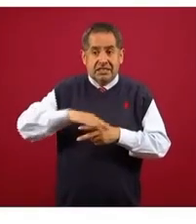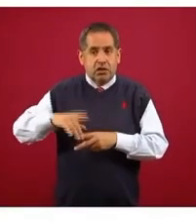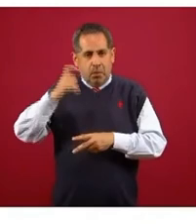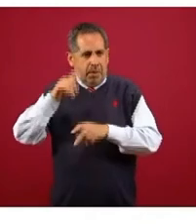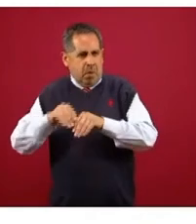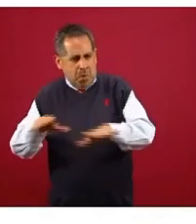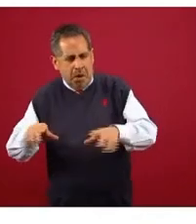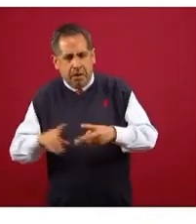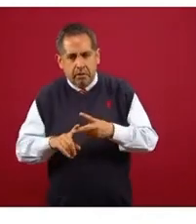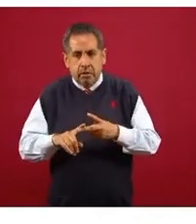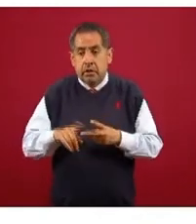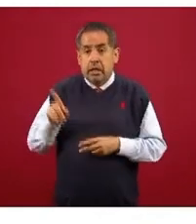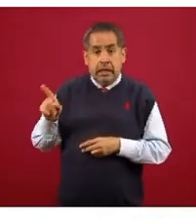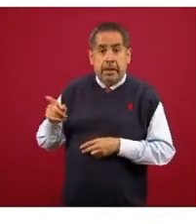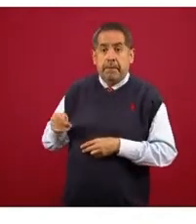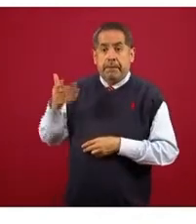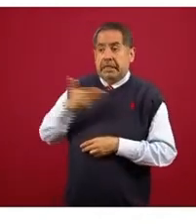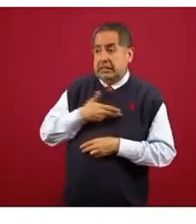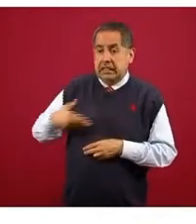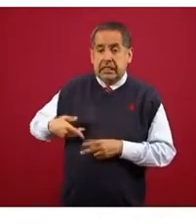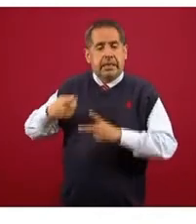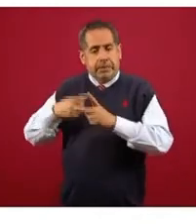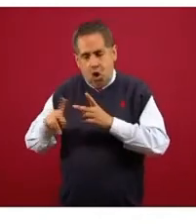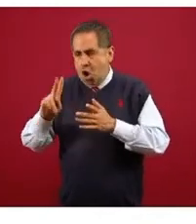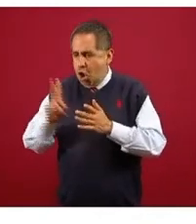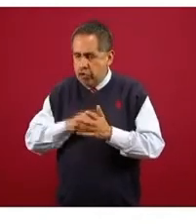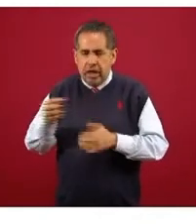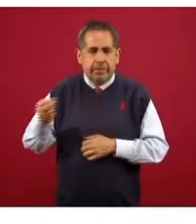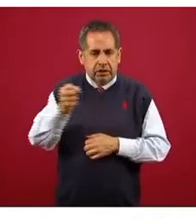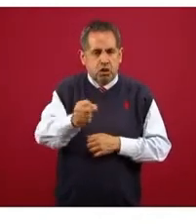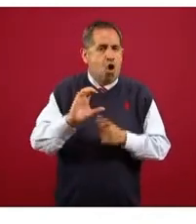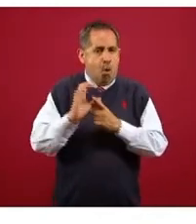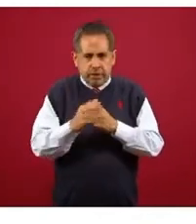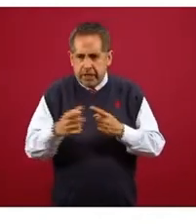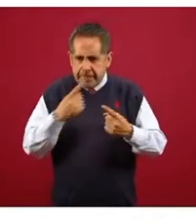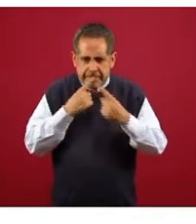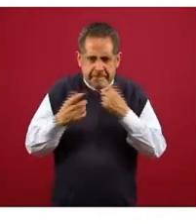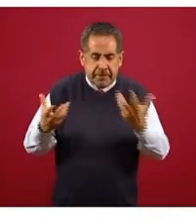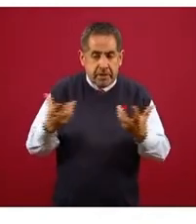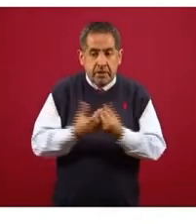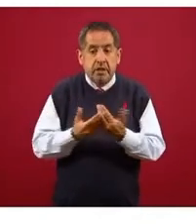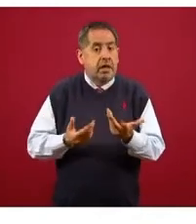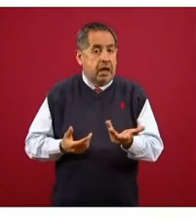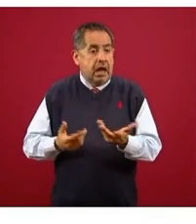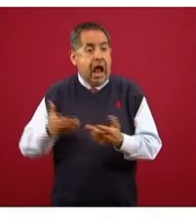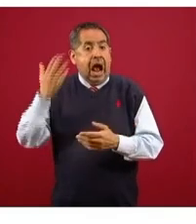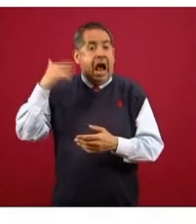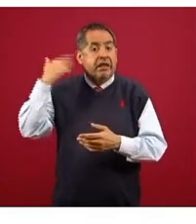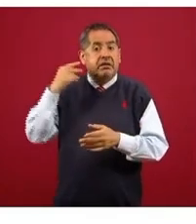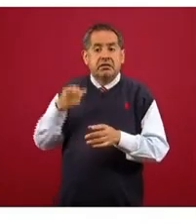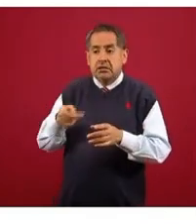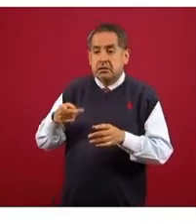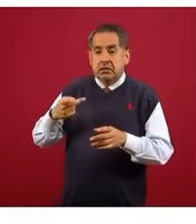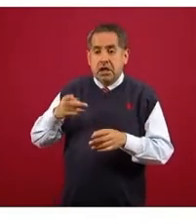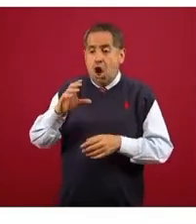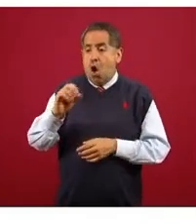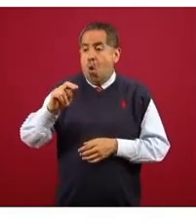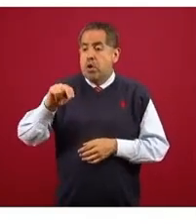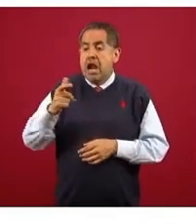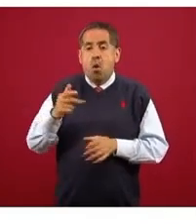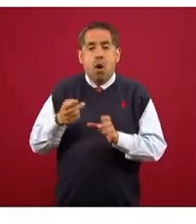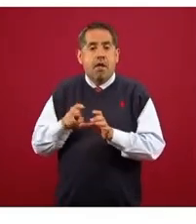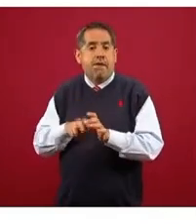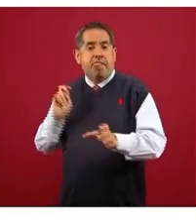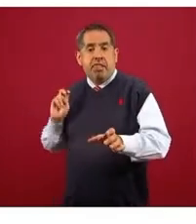que a partir de que entró el presidente se volvió a meter en los comités, con anterioridad se había sacado a la Conagua